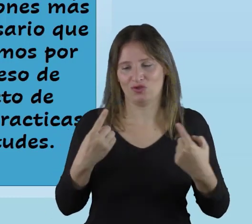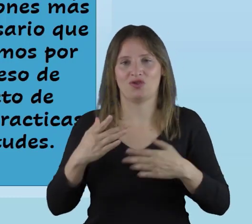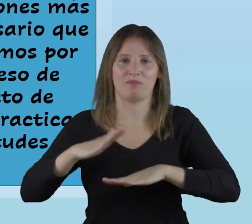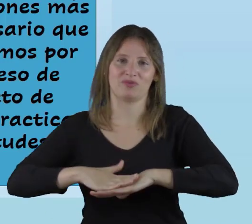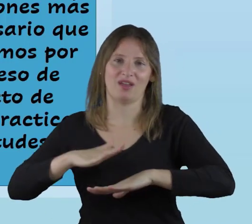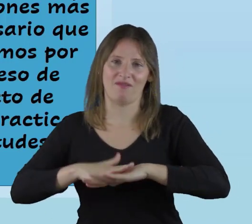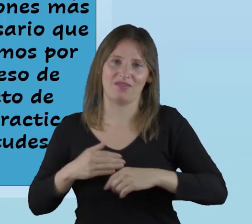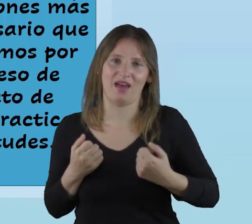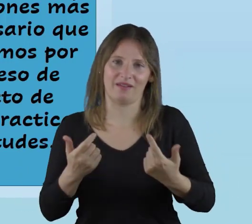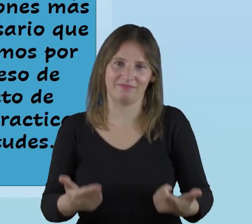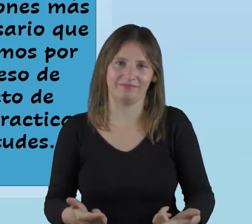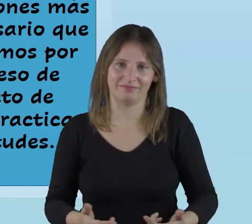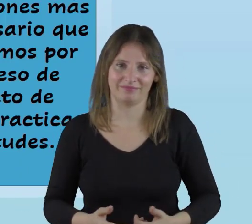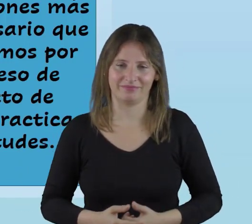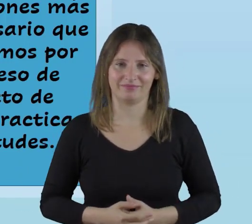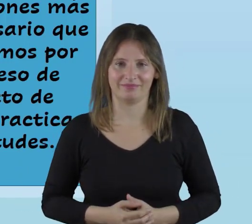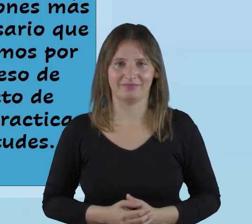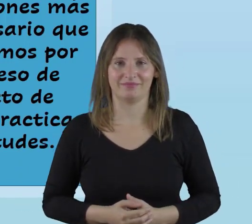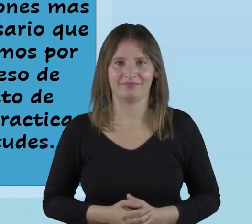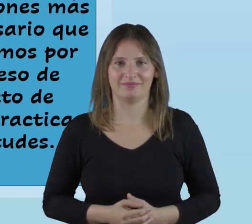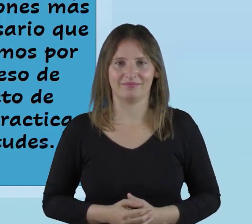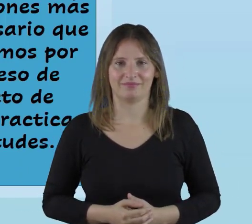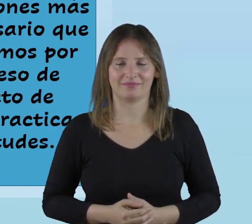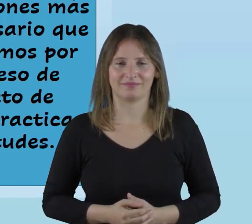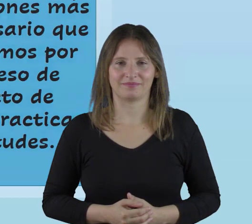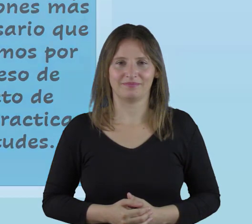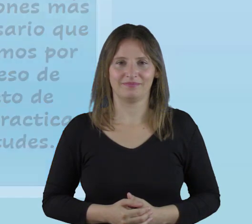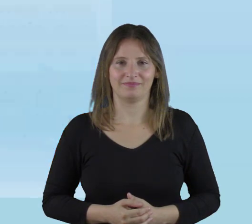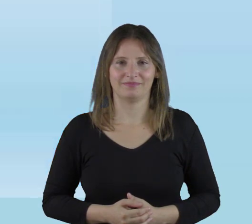y es un deber de nosotros